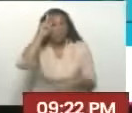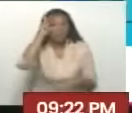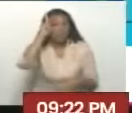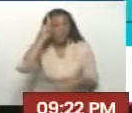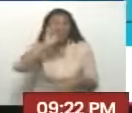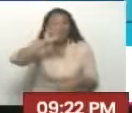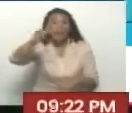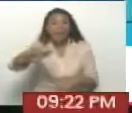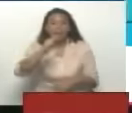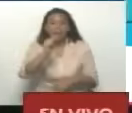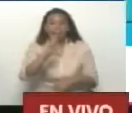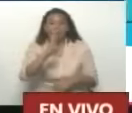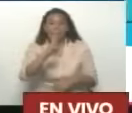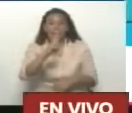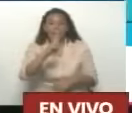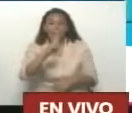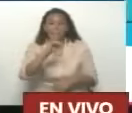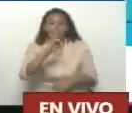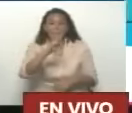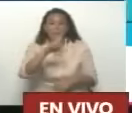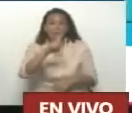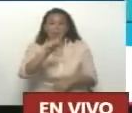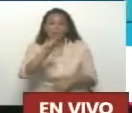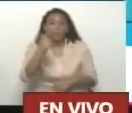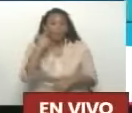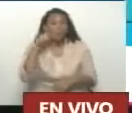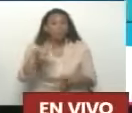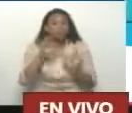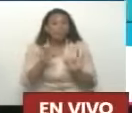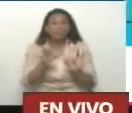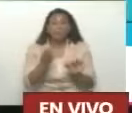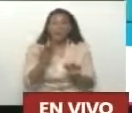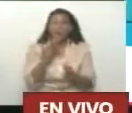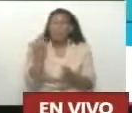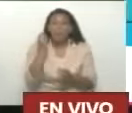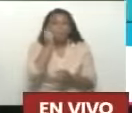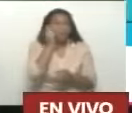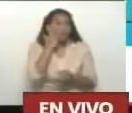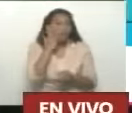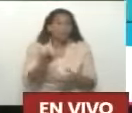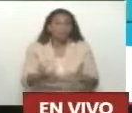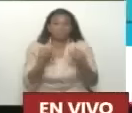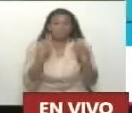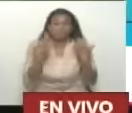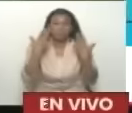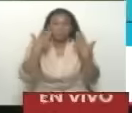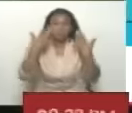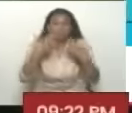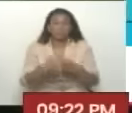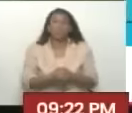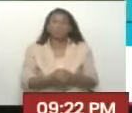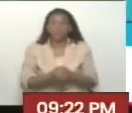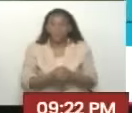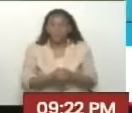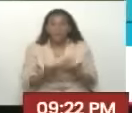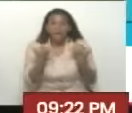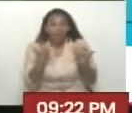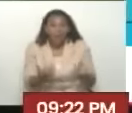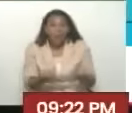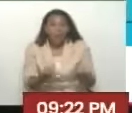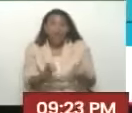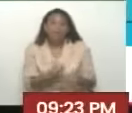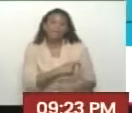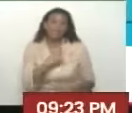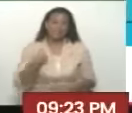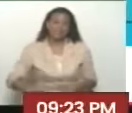Gabriela Jiménez, tremenda madrina. Esa la mejor madrina, dicen por aquí. Ahora está en China,